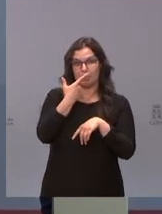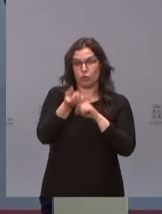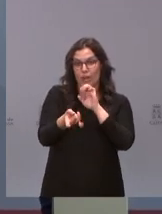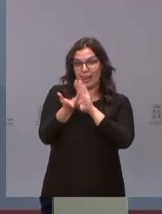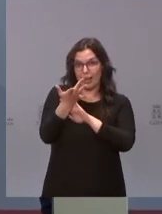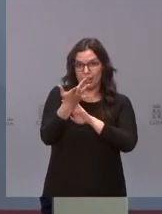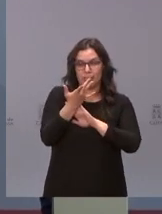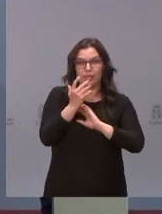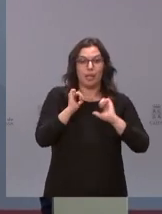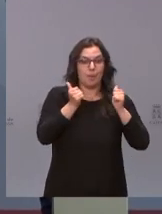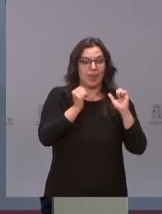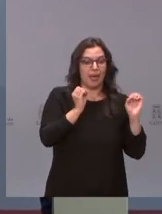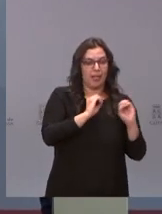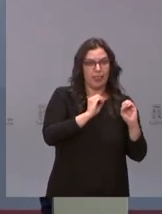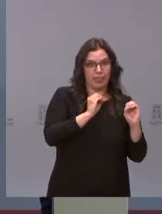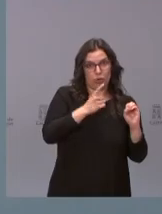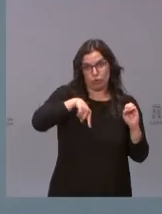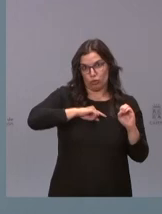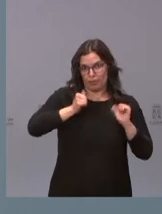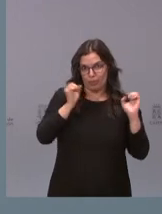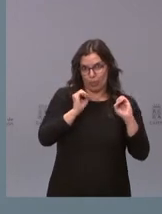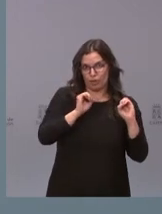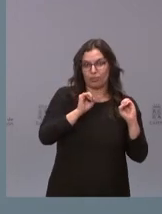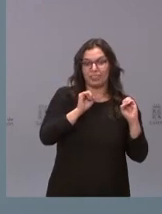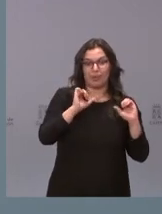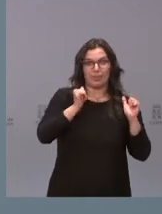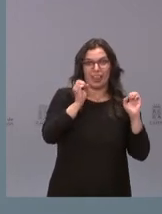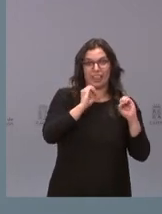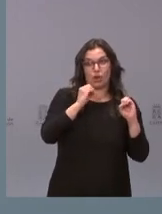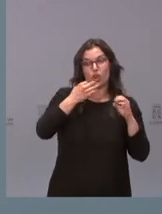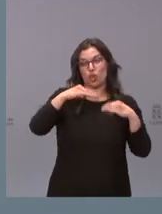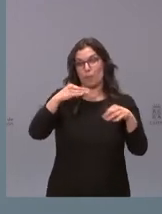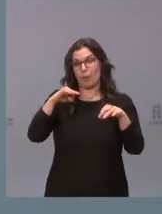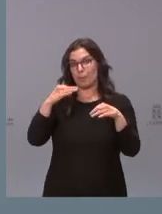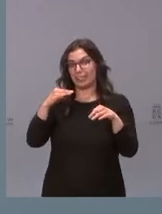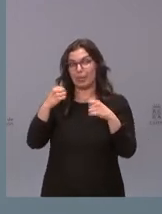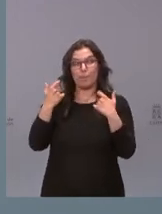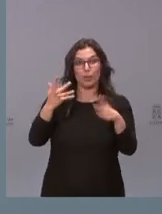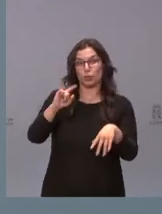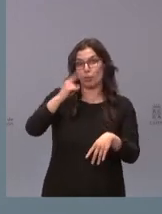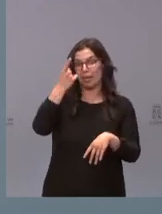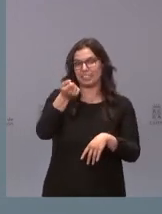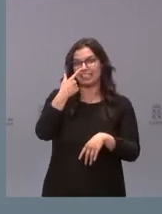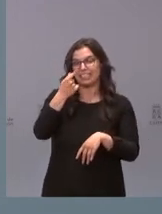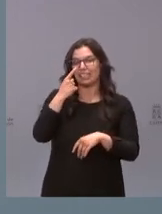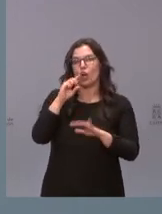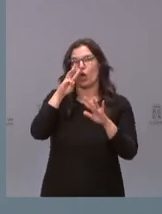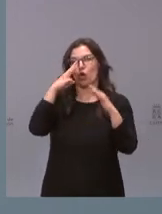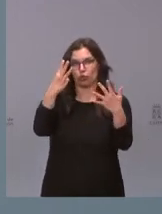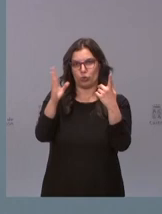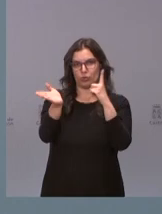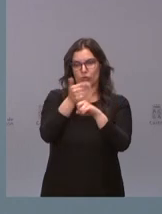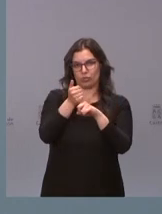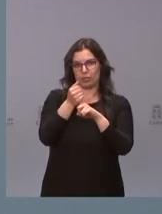desde empezando desde cero como empezamos nosotros es de ocho años es el caso de bemurafenib contra el